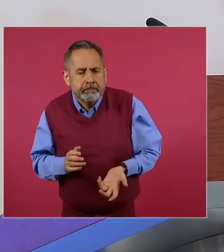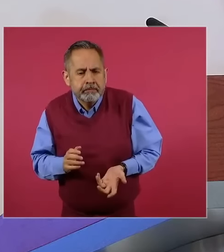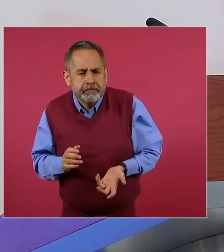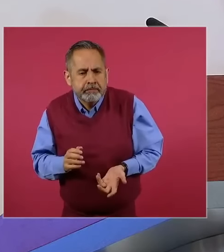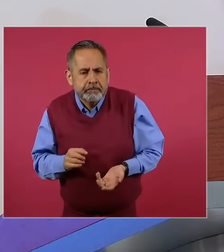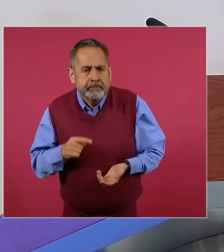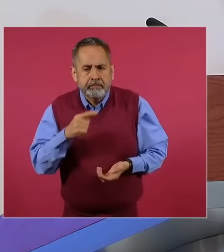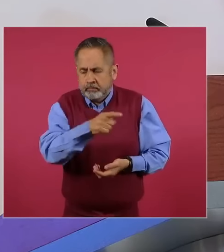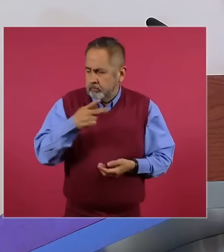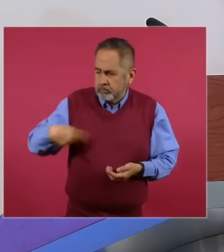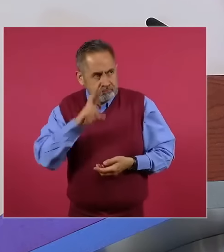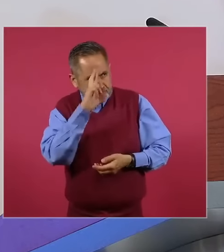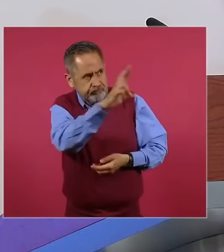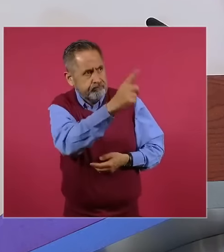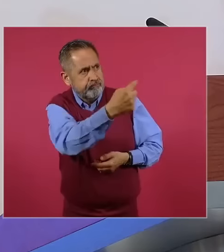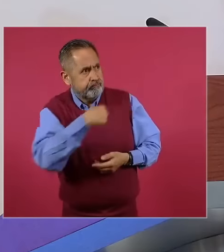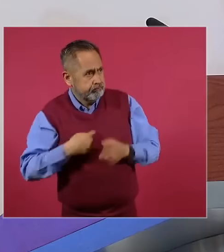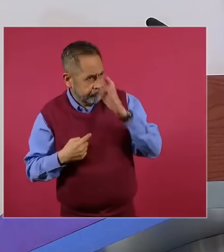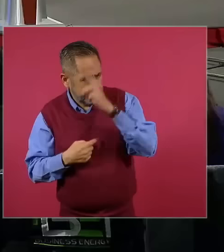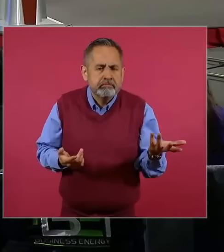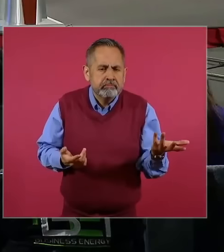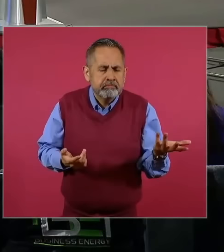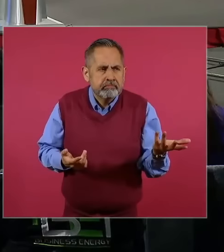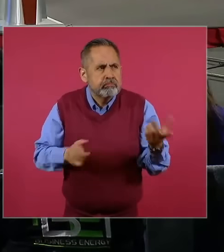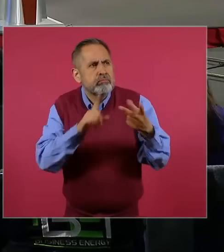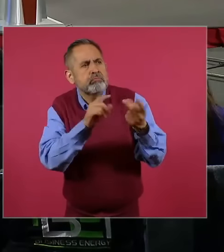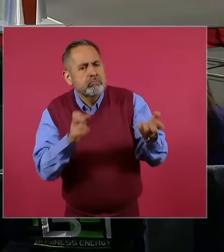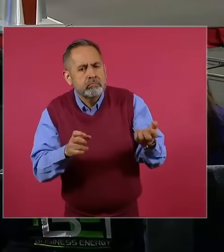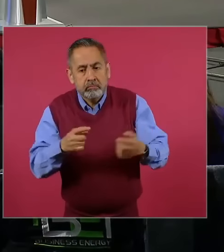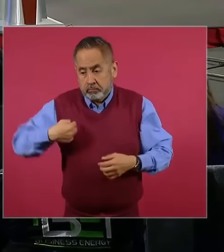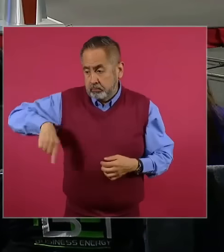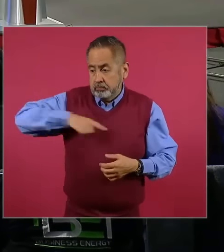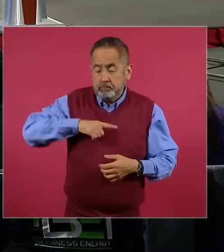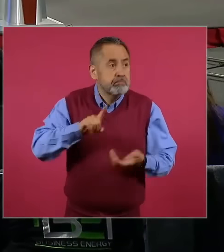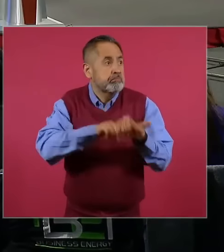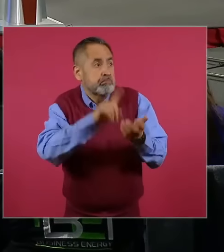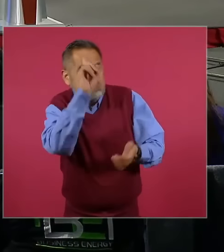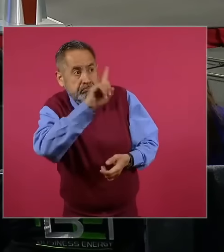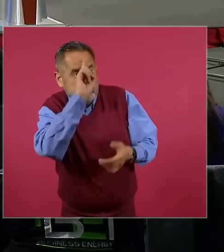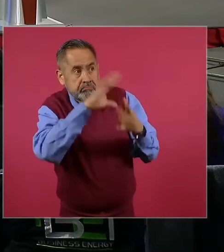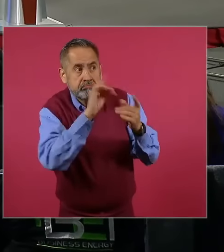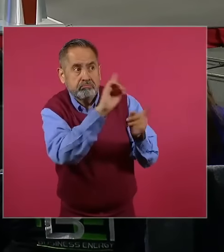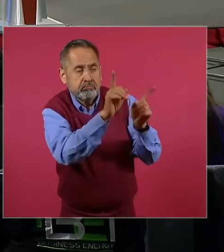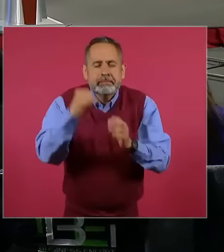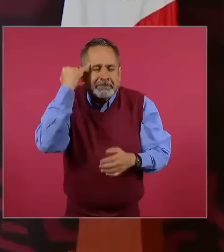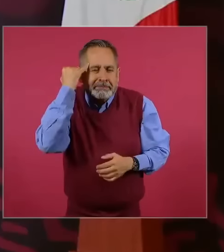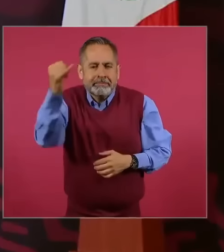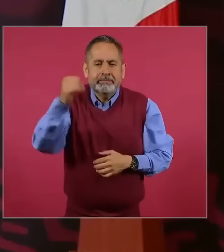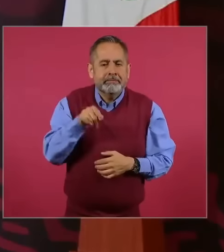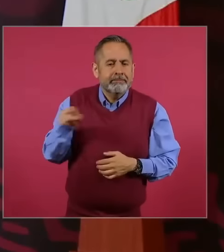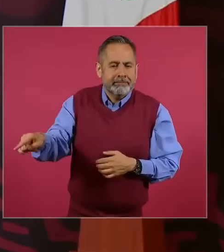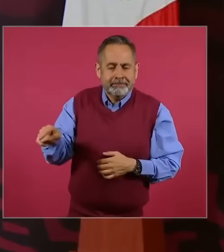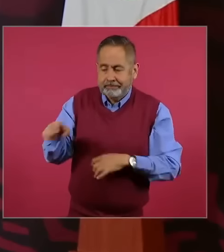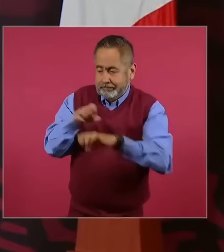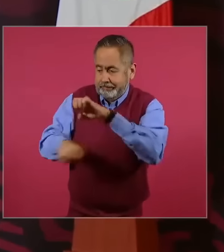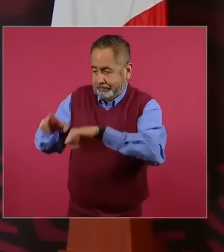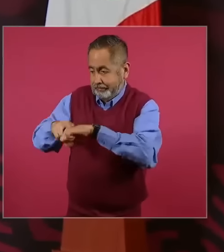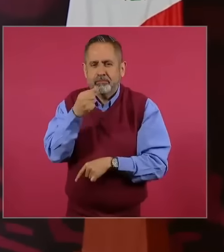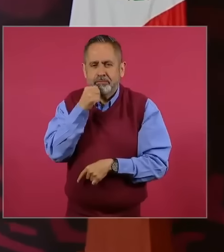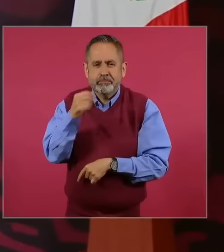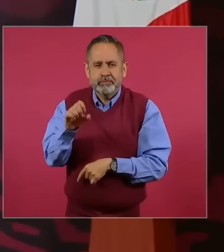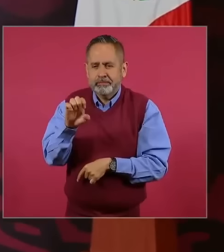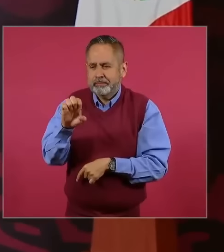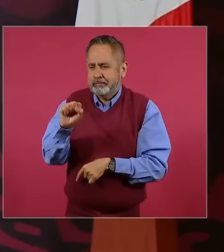relaciones entre nuestros gobiernos. Nosotros no vamos a recomendarles, imagínense que Esteban Moctezuma, el embajador de